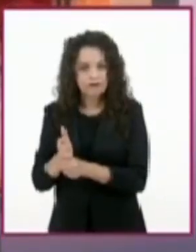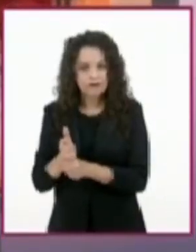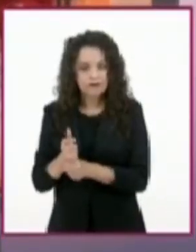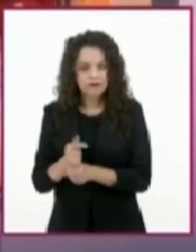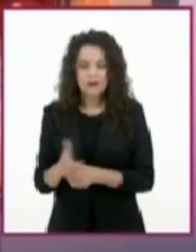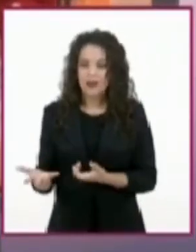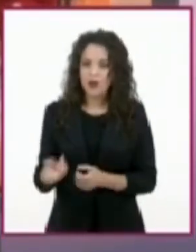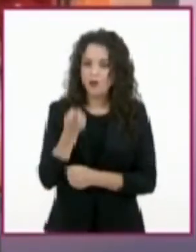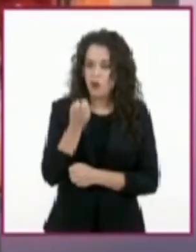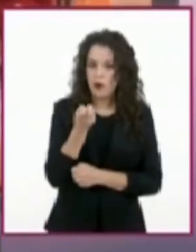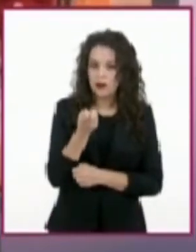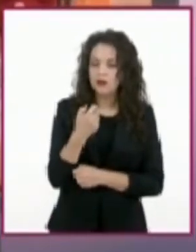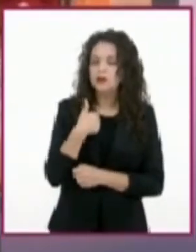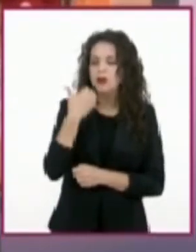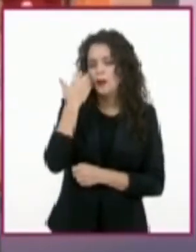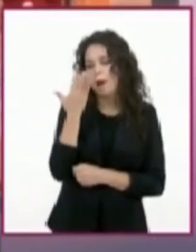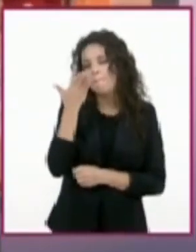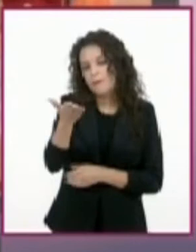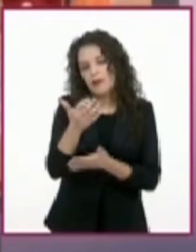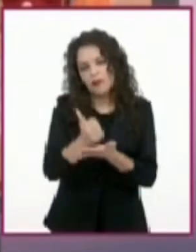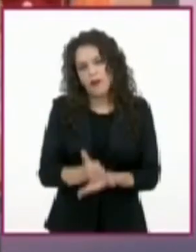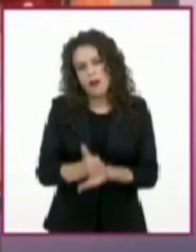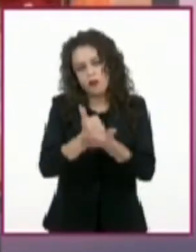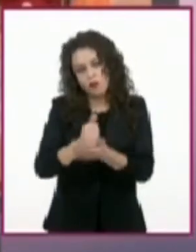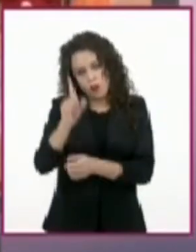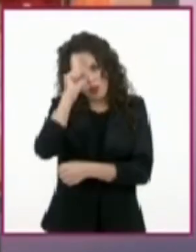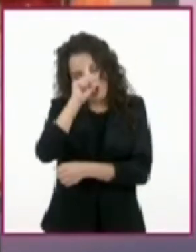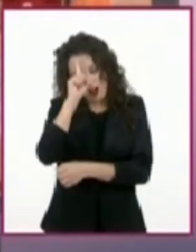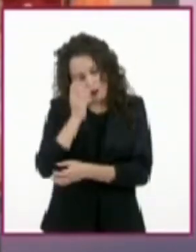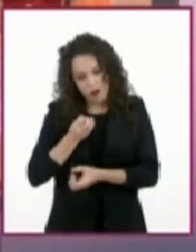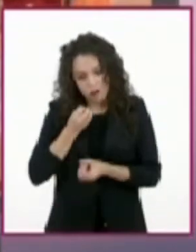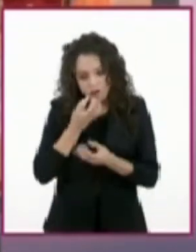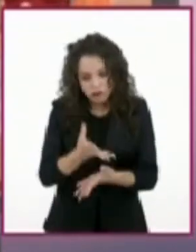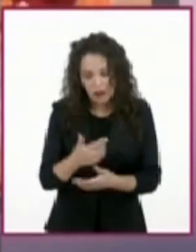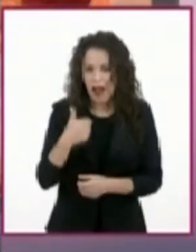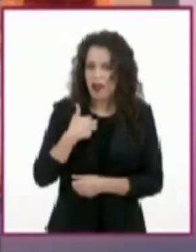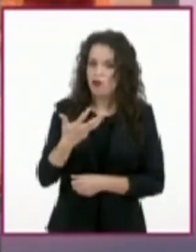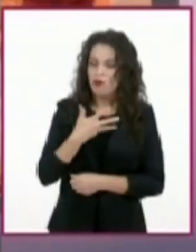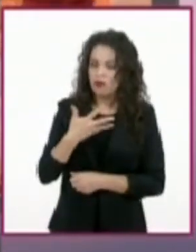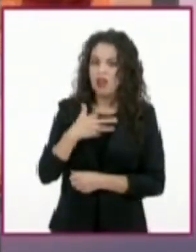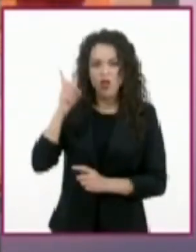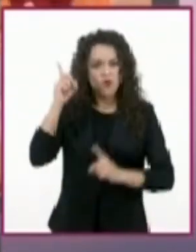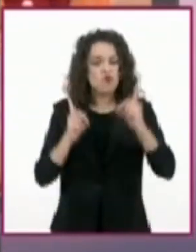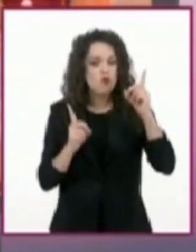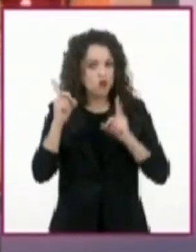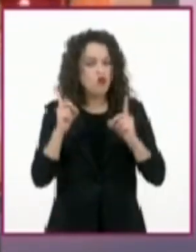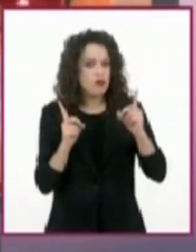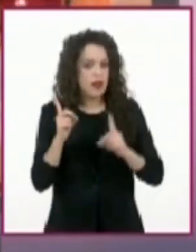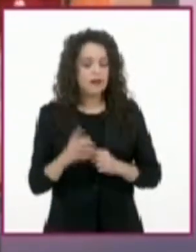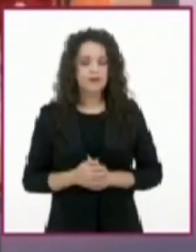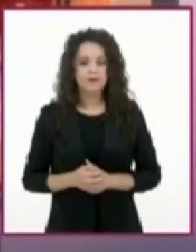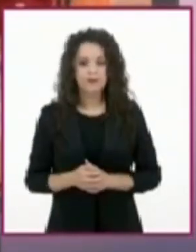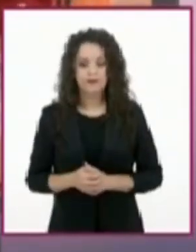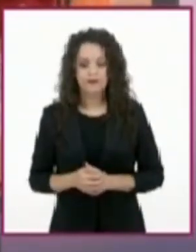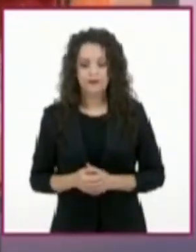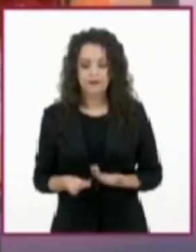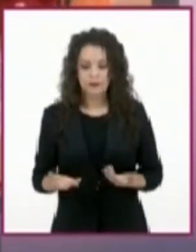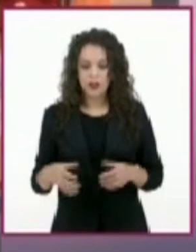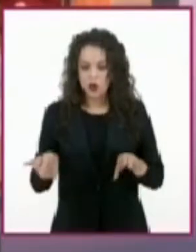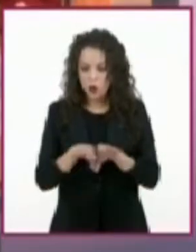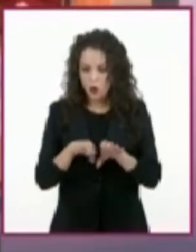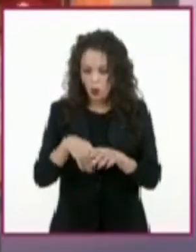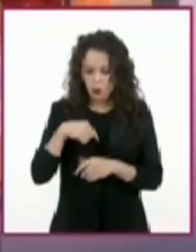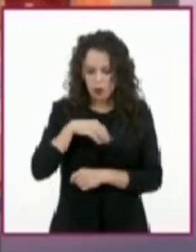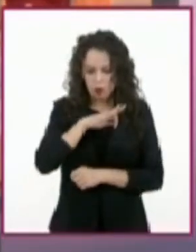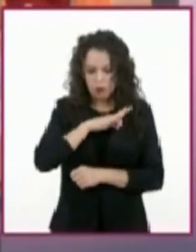Por eso, pido su ayuda para que me orienten y despejen las siguientes dudas que me surgieron. ¿Cómo puedo identificar